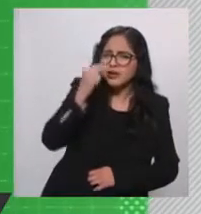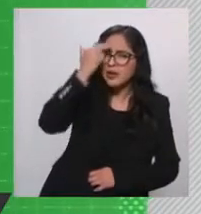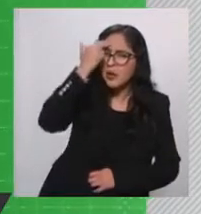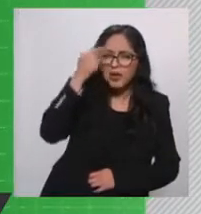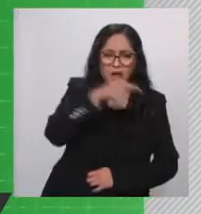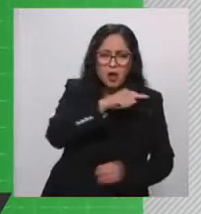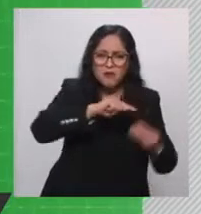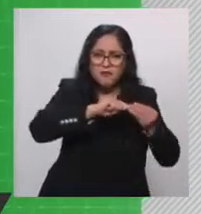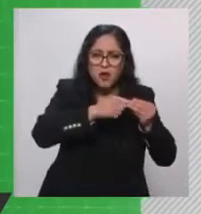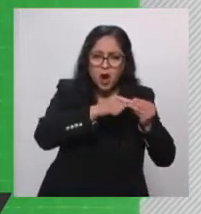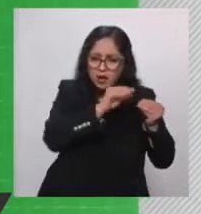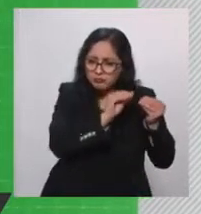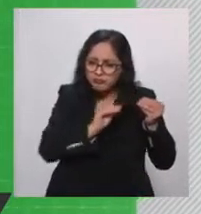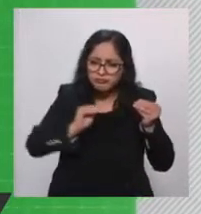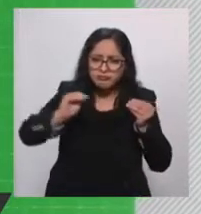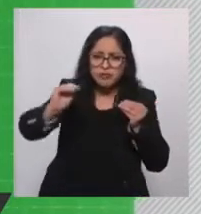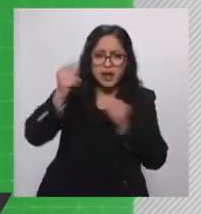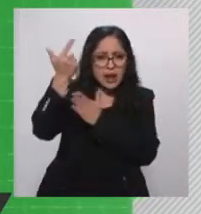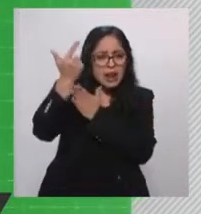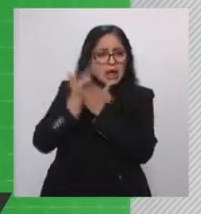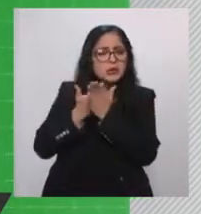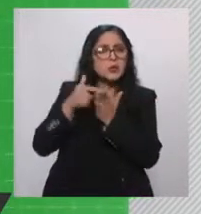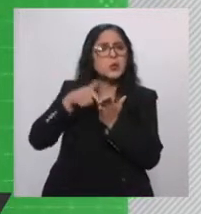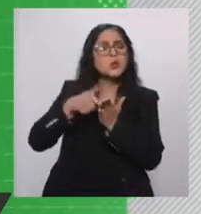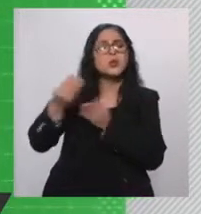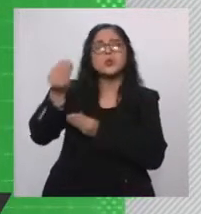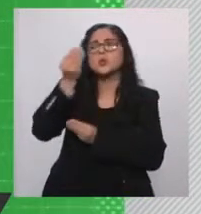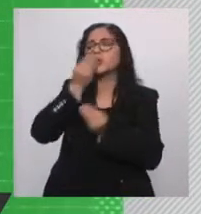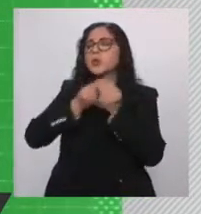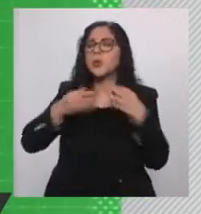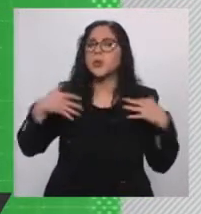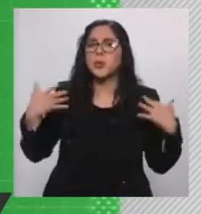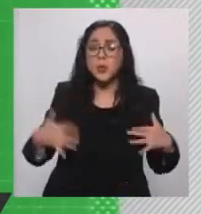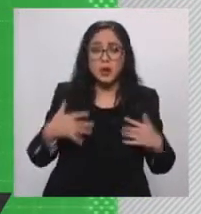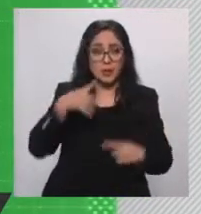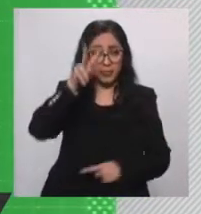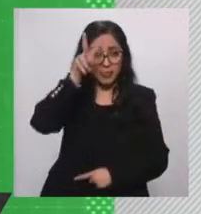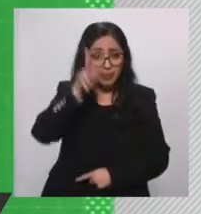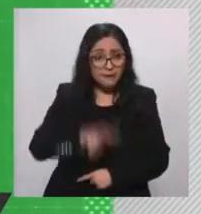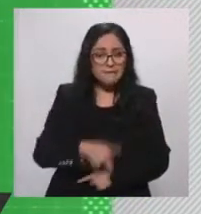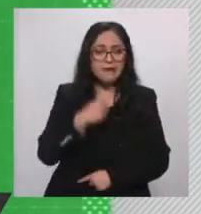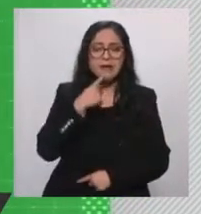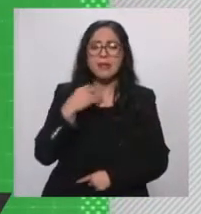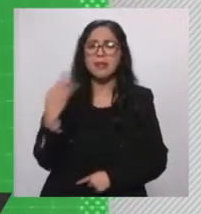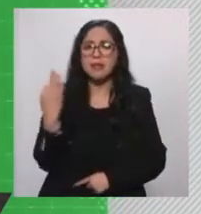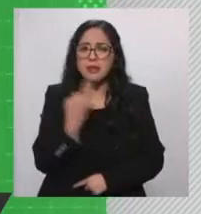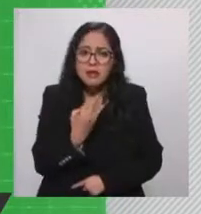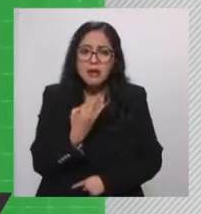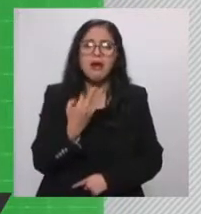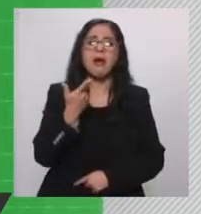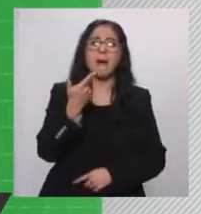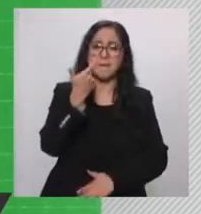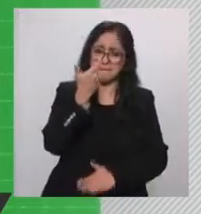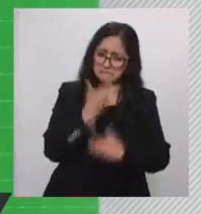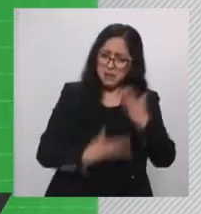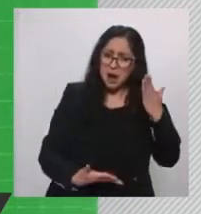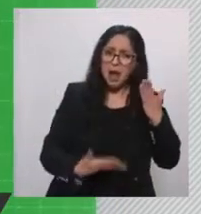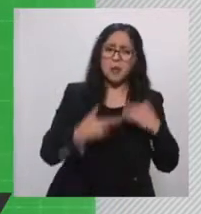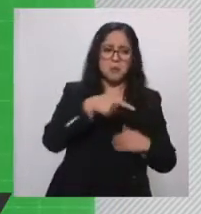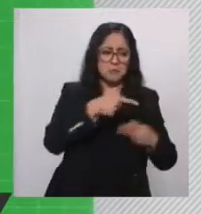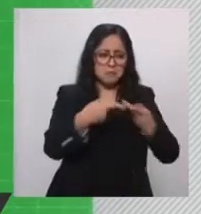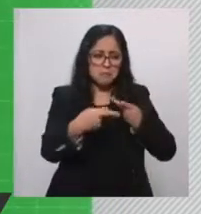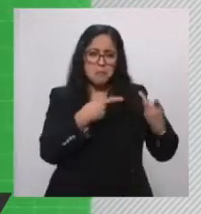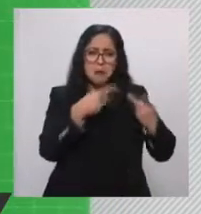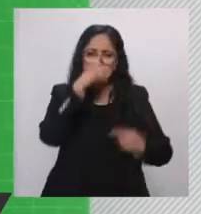particularmente de este alimento que es rico, barato, fácil de preparar, pero además muy, muy, muy